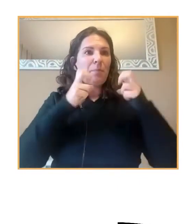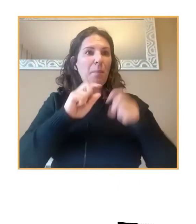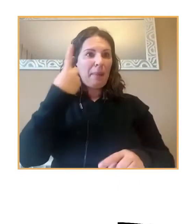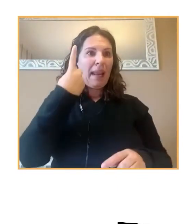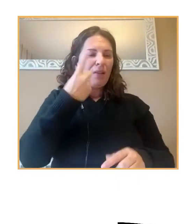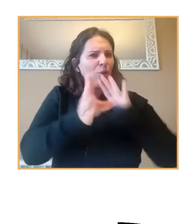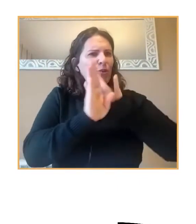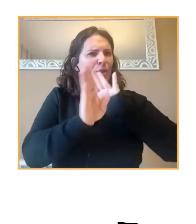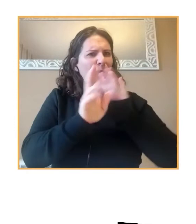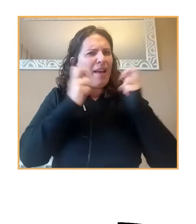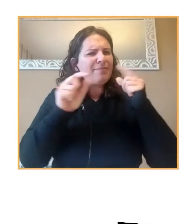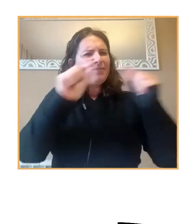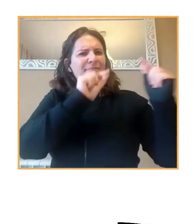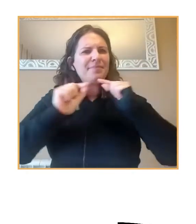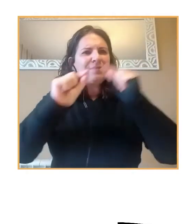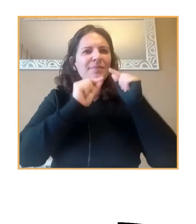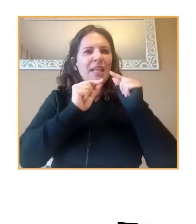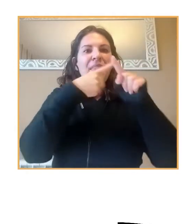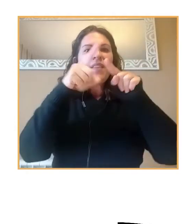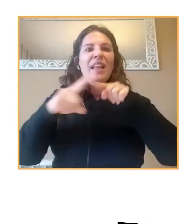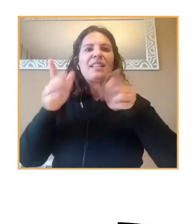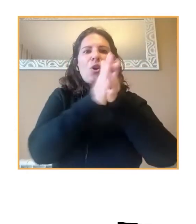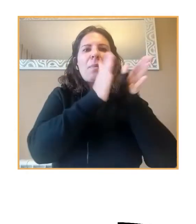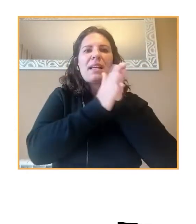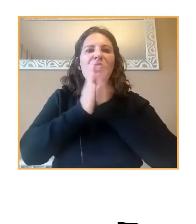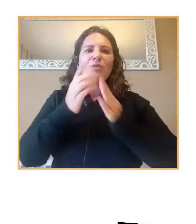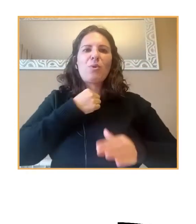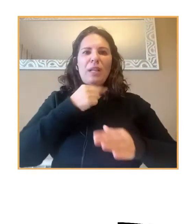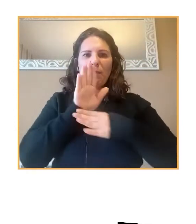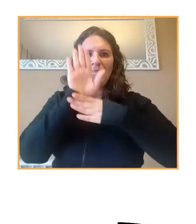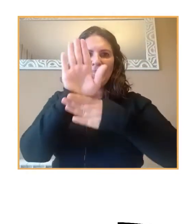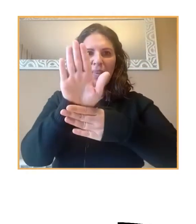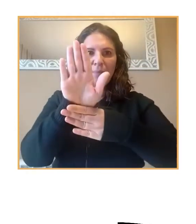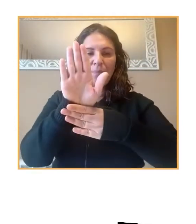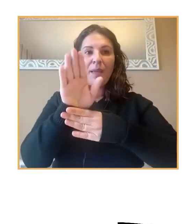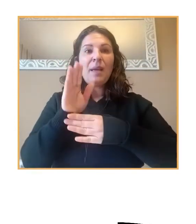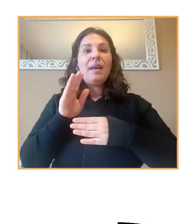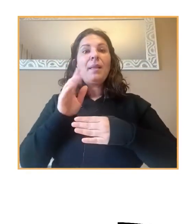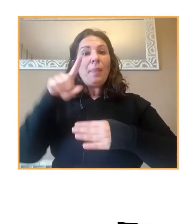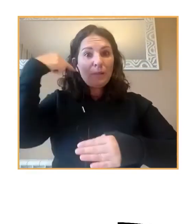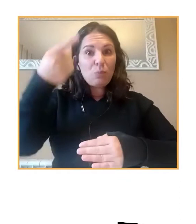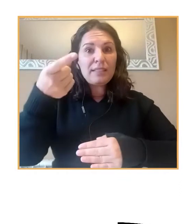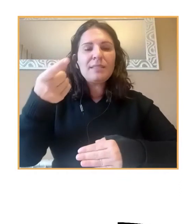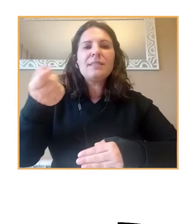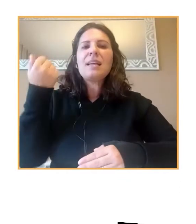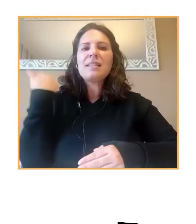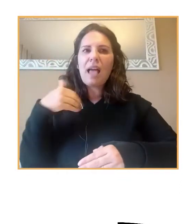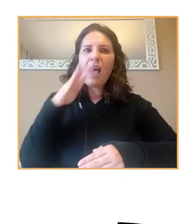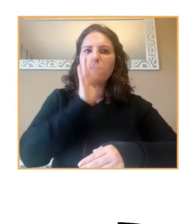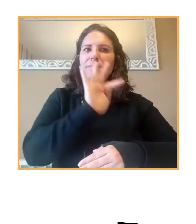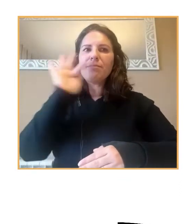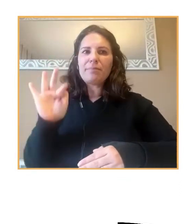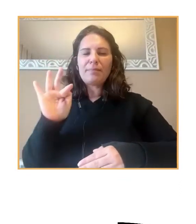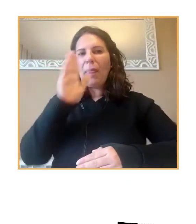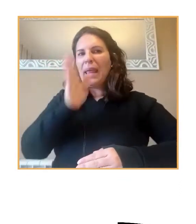a distintos compañeros que me gustaría presentar y después de la presentación, ellos ya les daremos paso a ellos